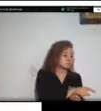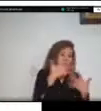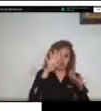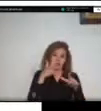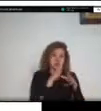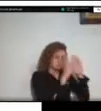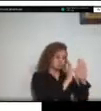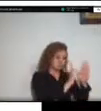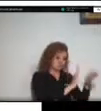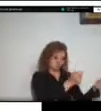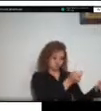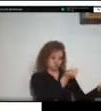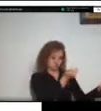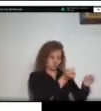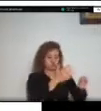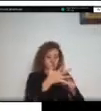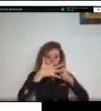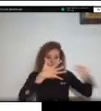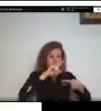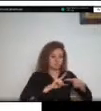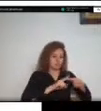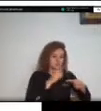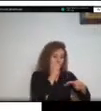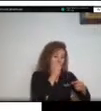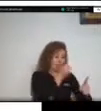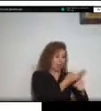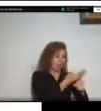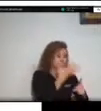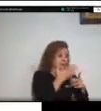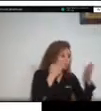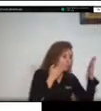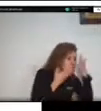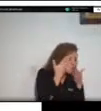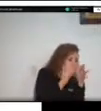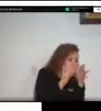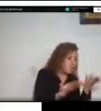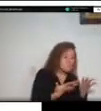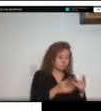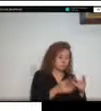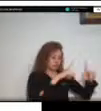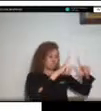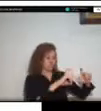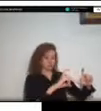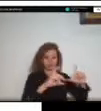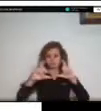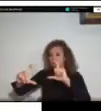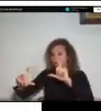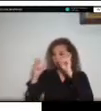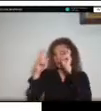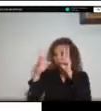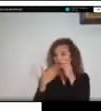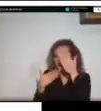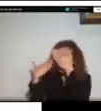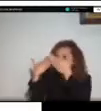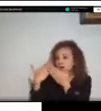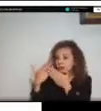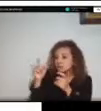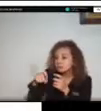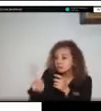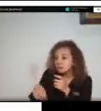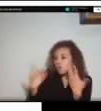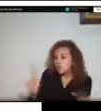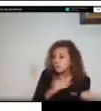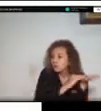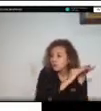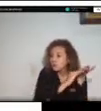como la foto del momento decimos ok lo que está pasando en este momento es esto y lo que necesitamos es esto aquello y lo otro en función de